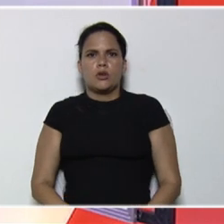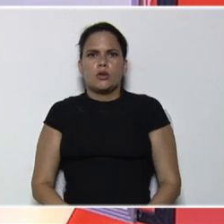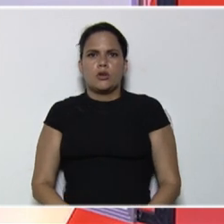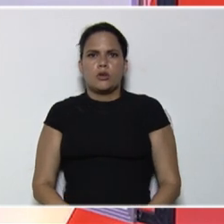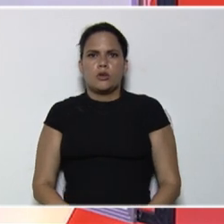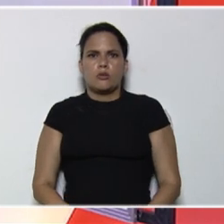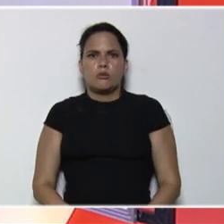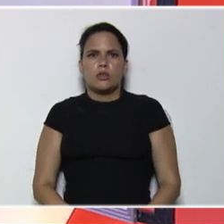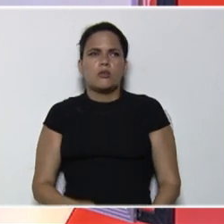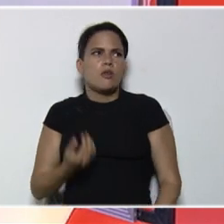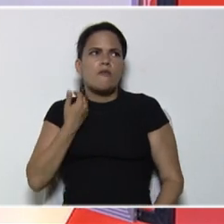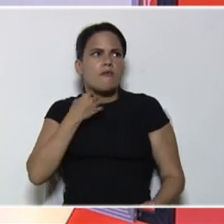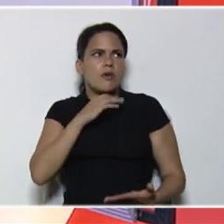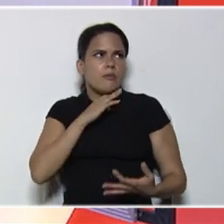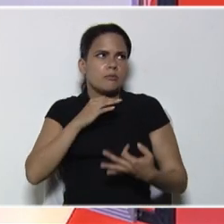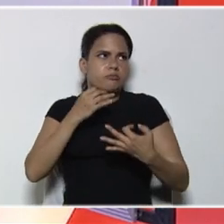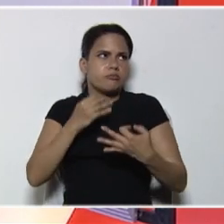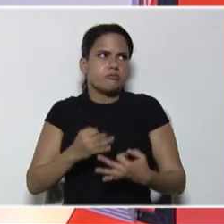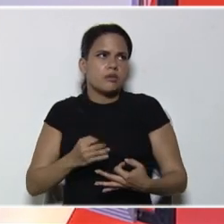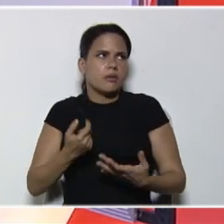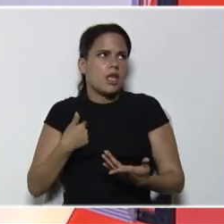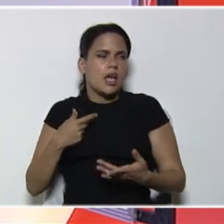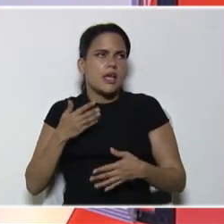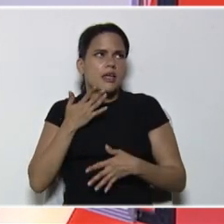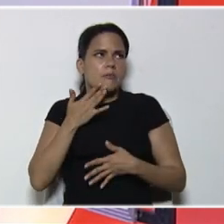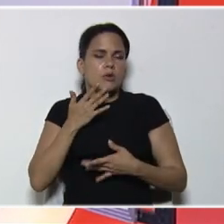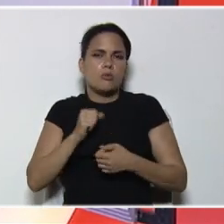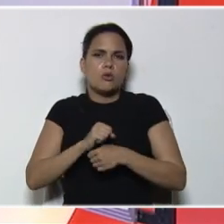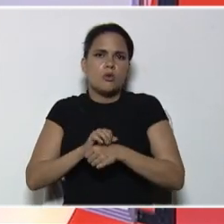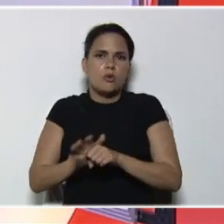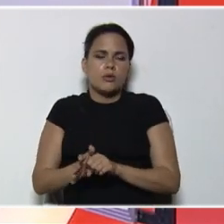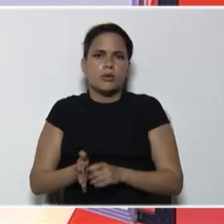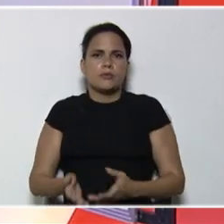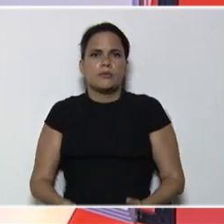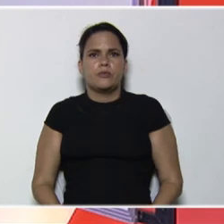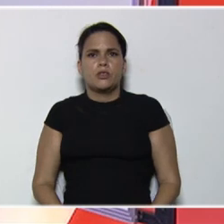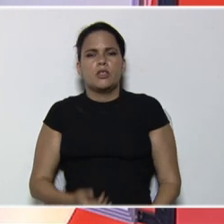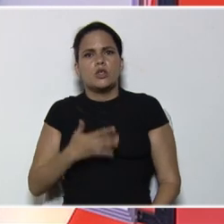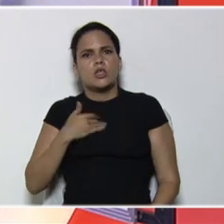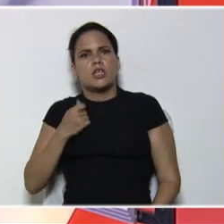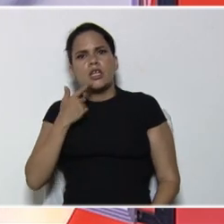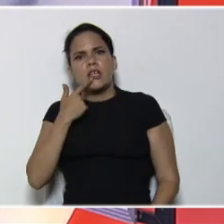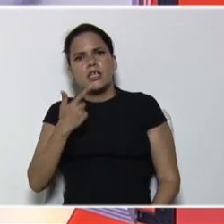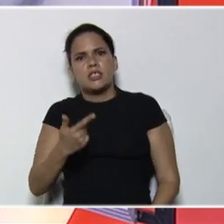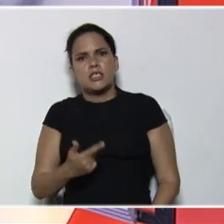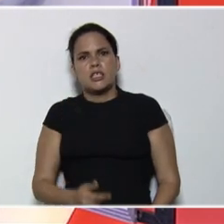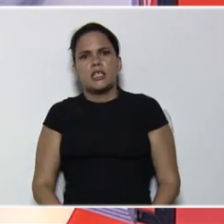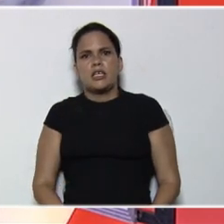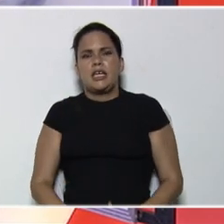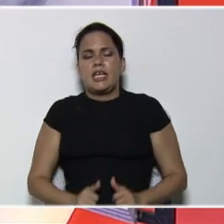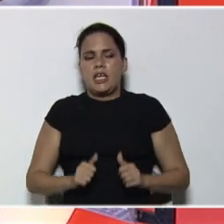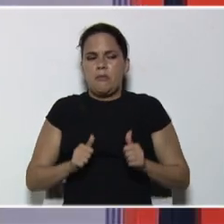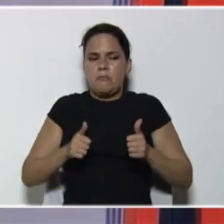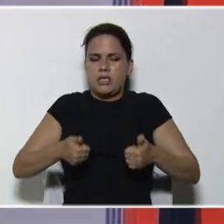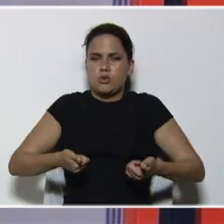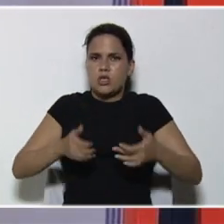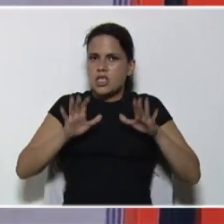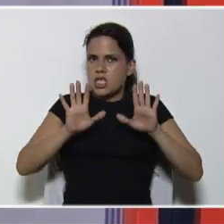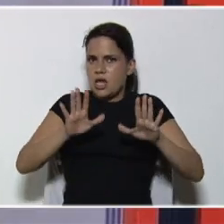el virus, COVID-19, perdón, y entonces, esto quiere decir, fíjense, que partió de 10.000,